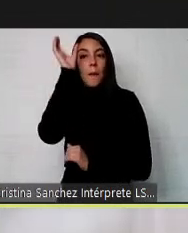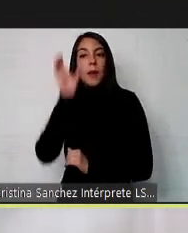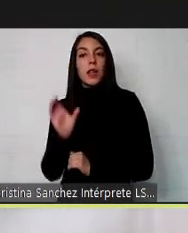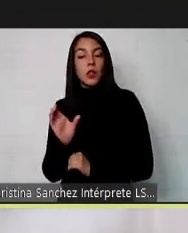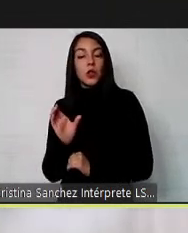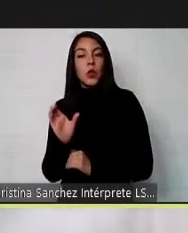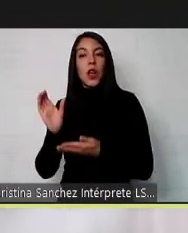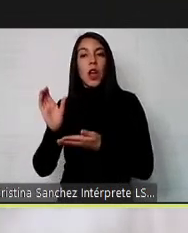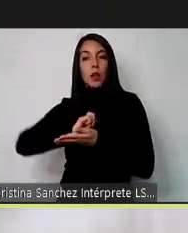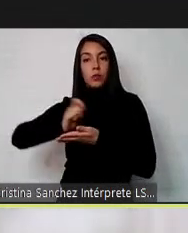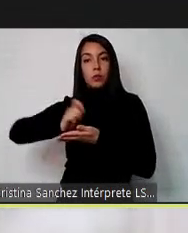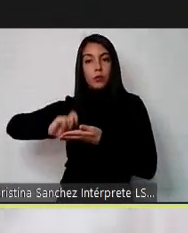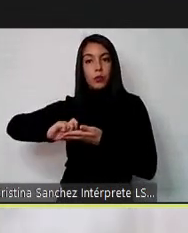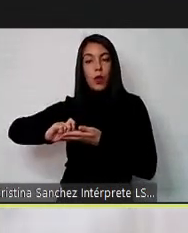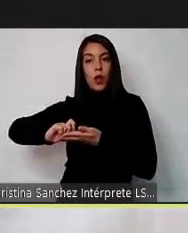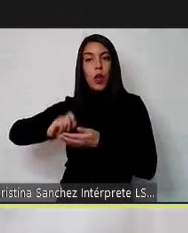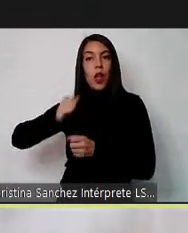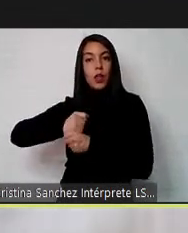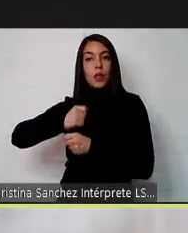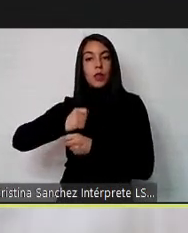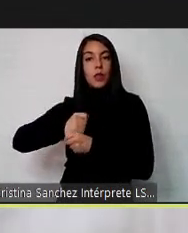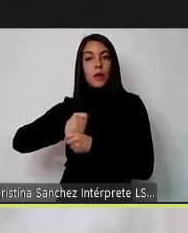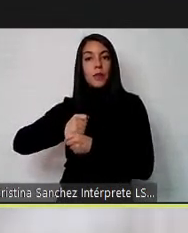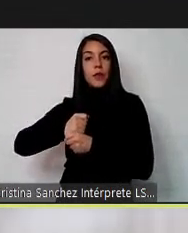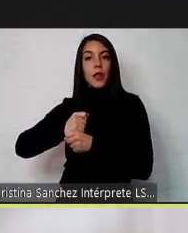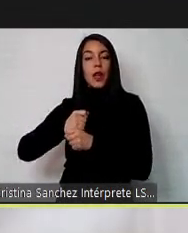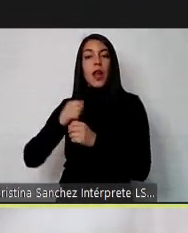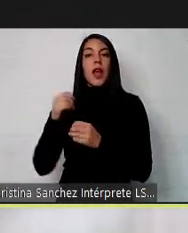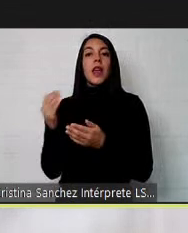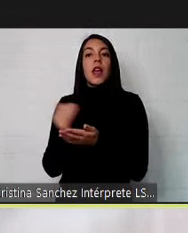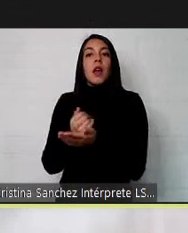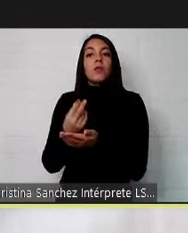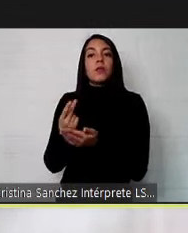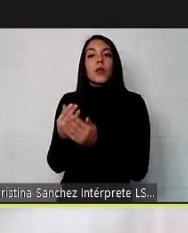contratadas de acuerdo al ingreso mínimo garantizado